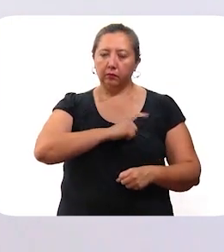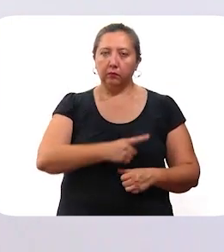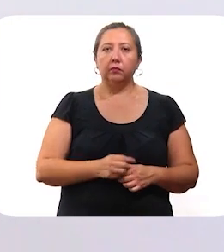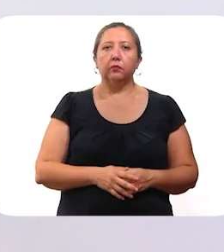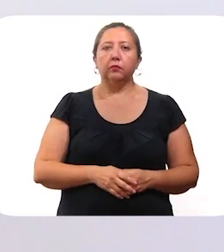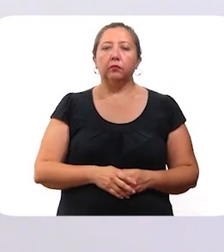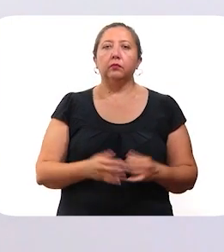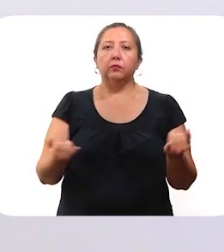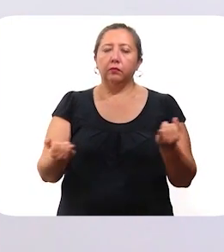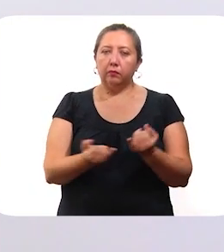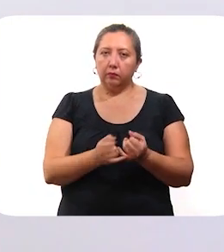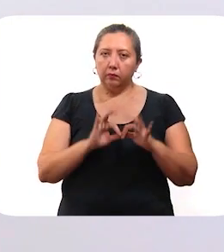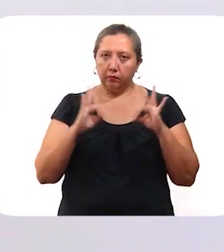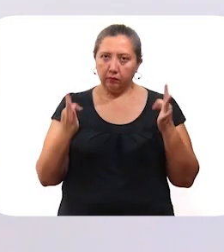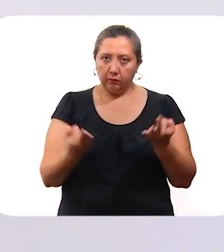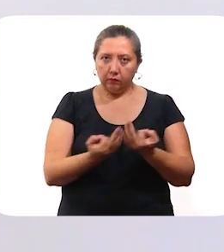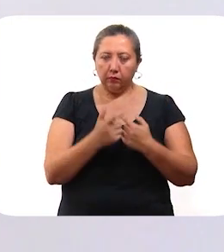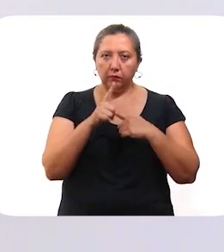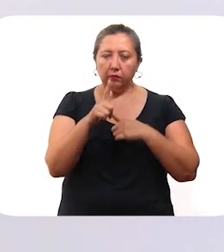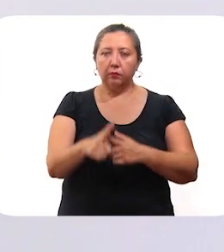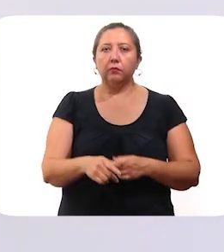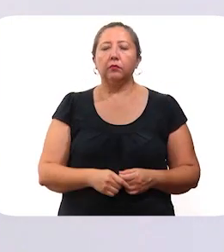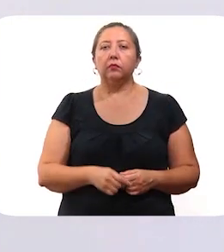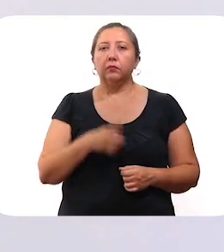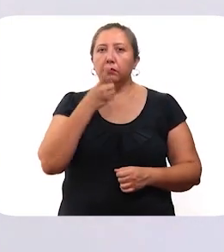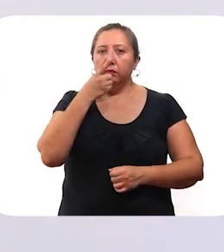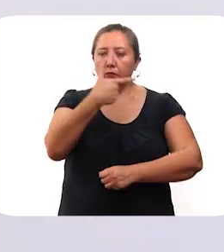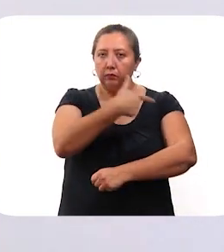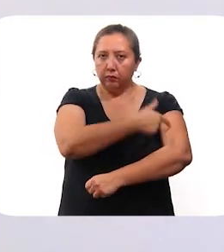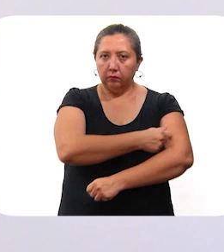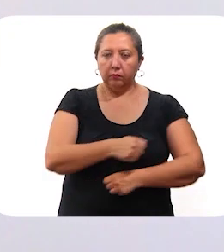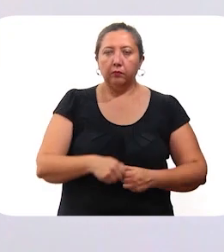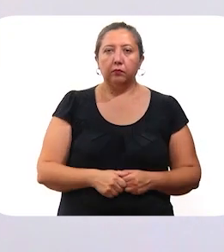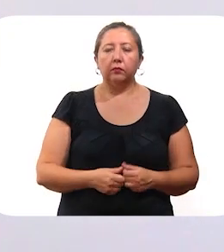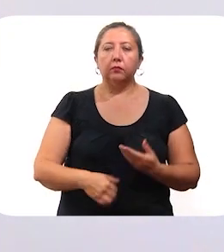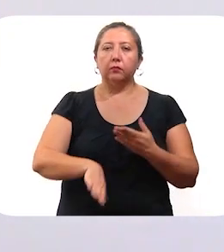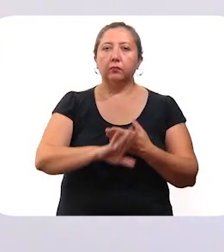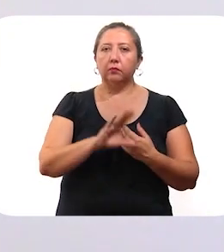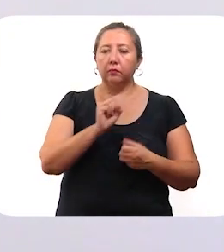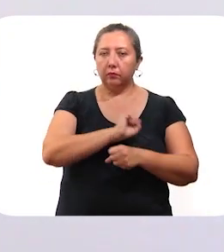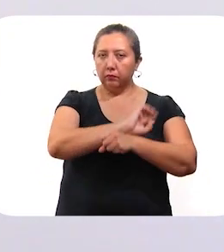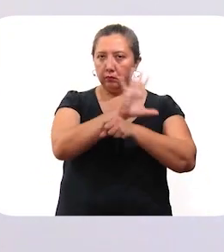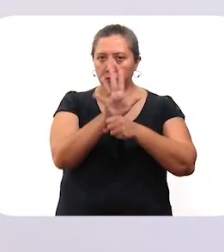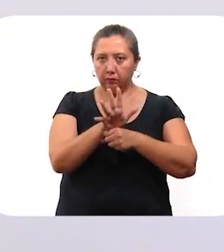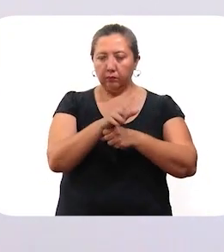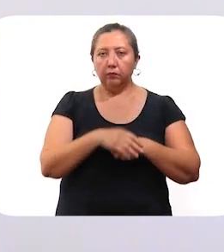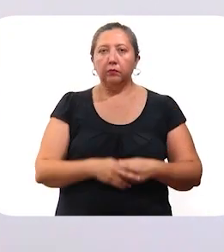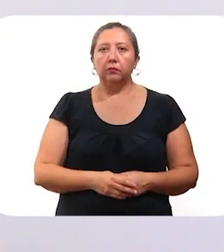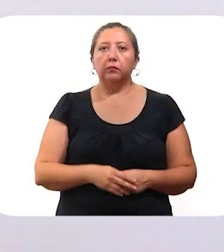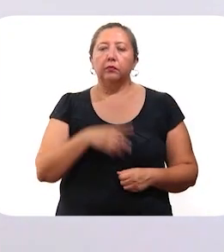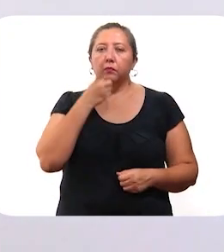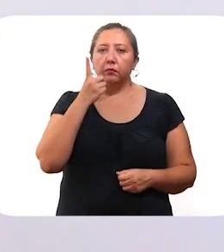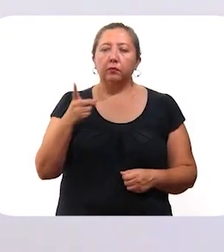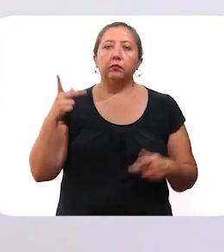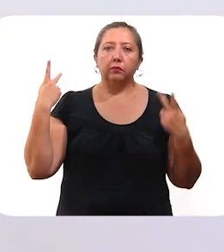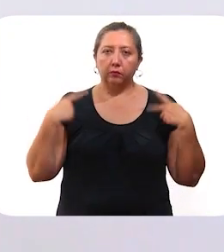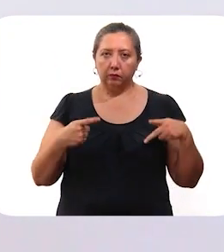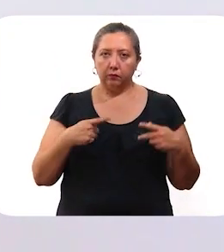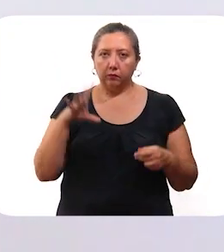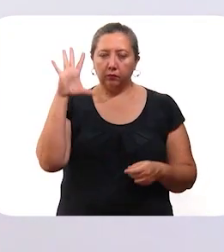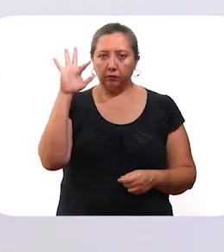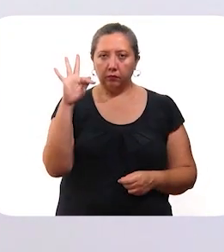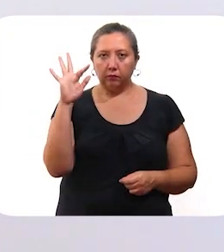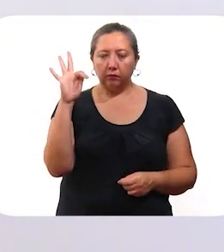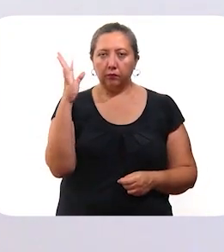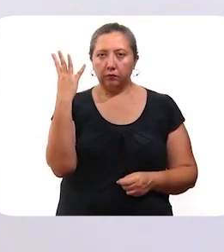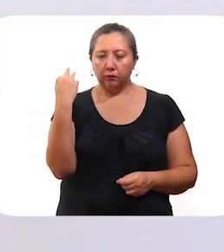Salud. De igual forma, continúa la aplicación de la dosis de refuerzo contra el coronavirus a los sectores de población de